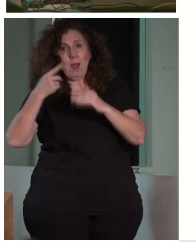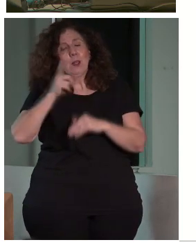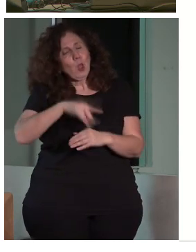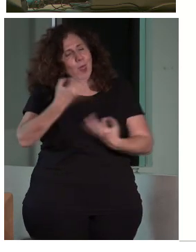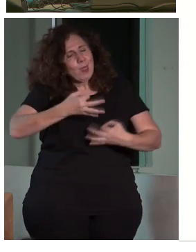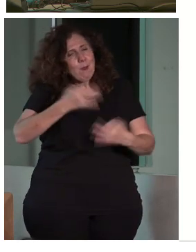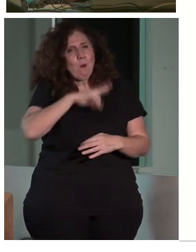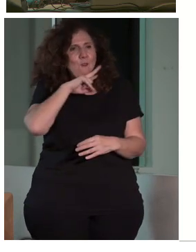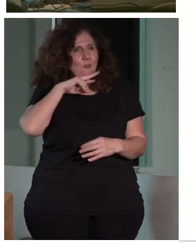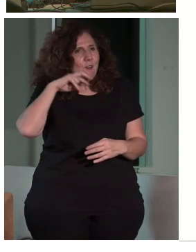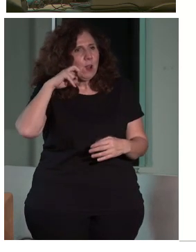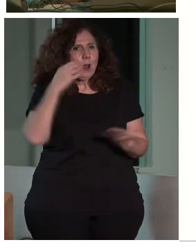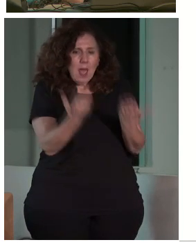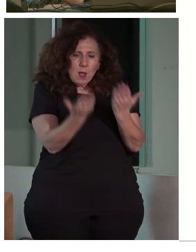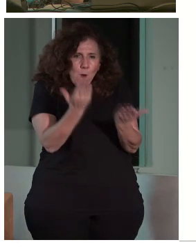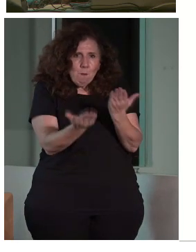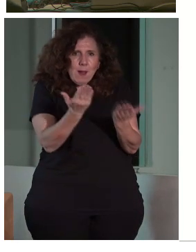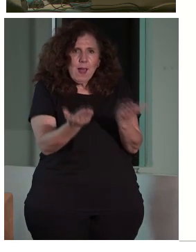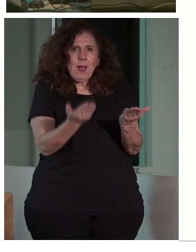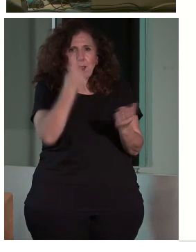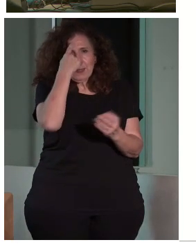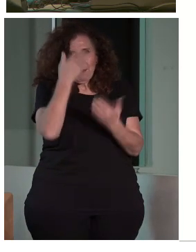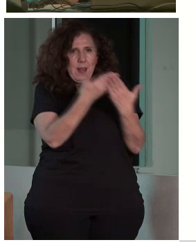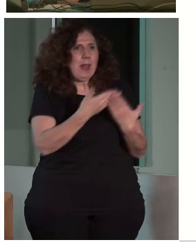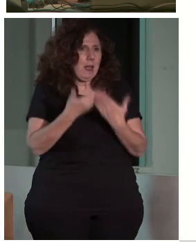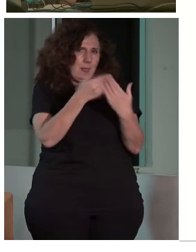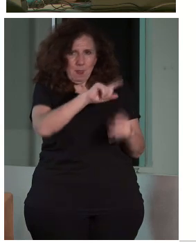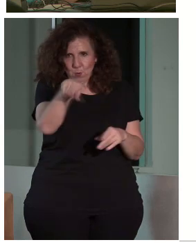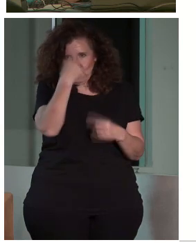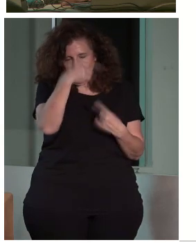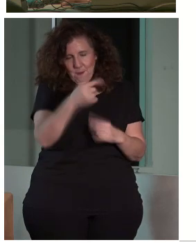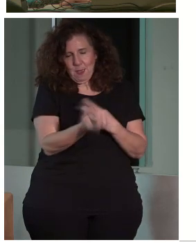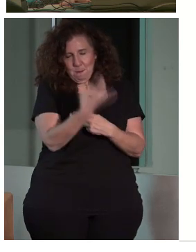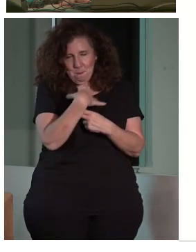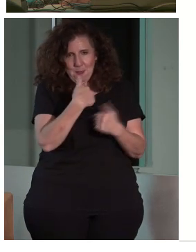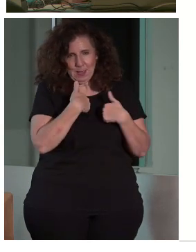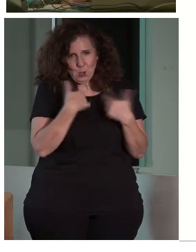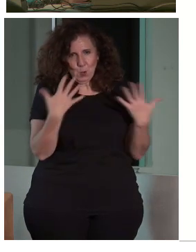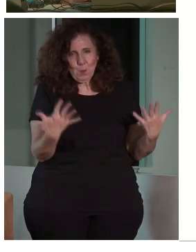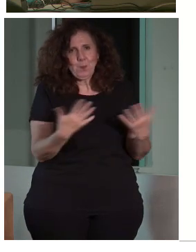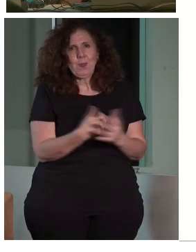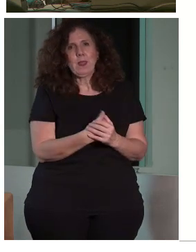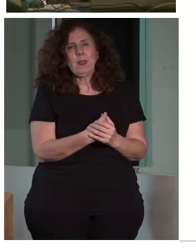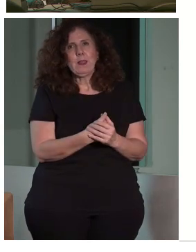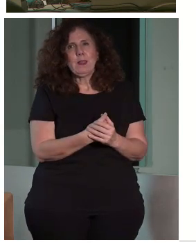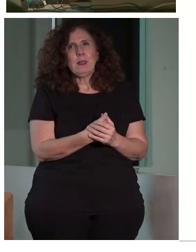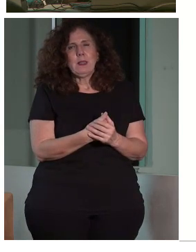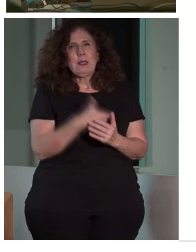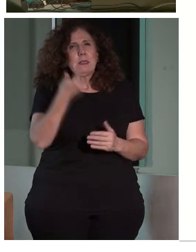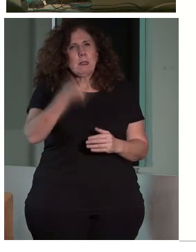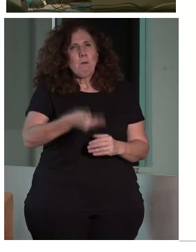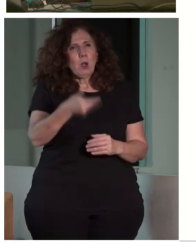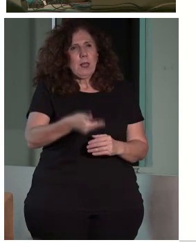y localizarlos y identificarlos es muy importante. Bueno, de eso vosotros sabéis muchísimo más que yo, ¿no? Pero sí que es